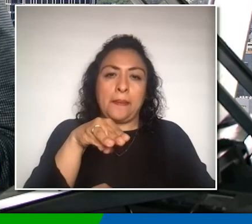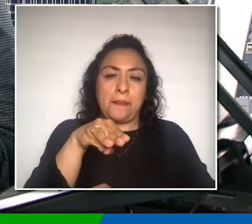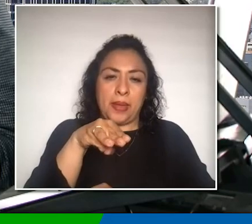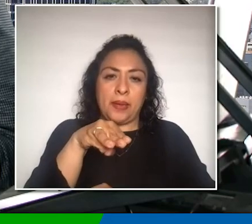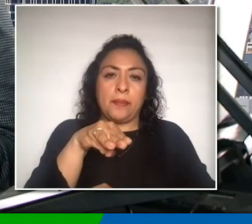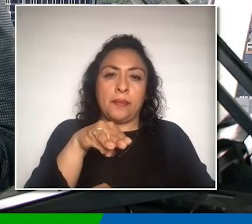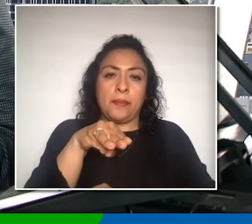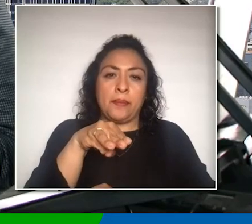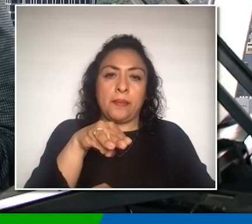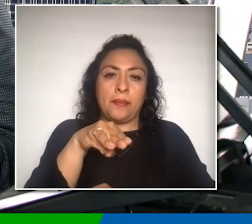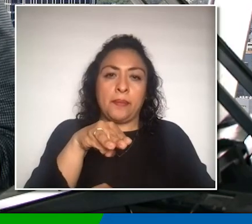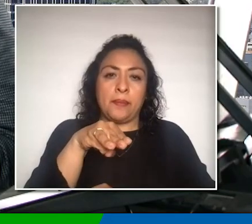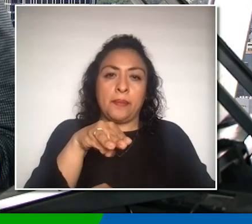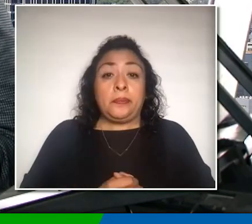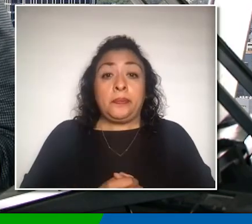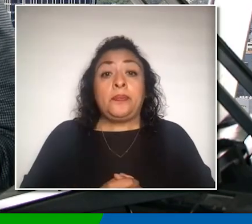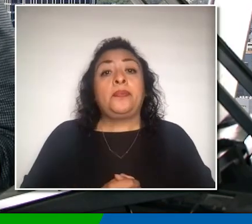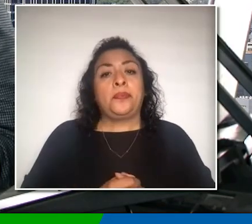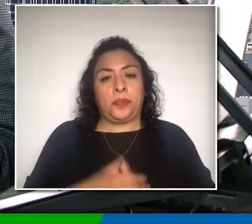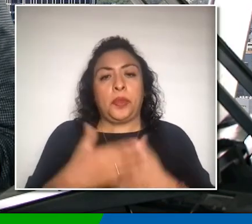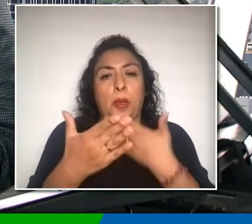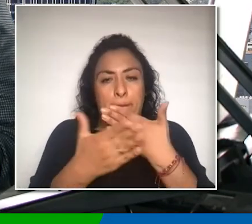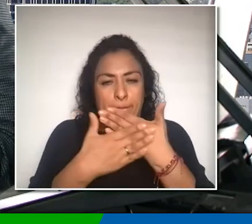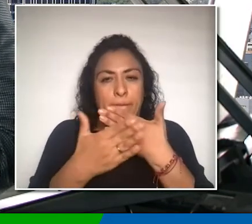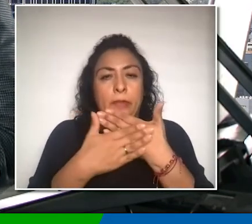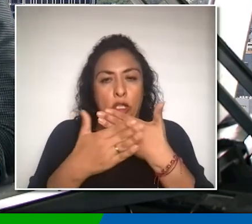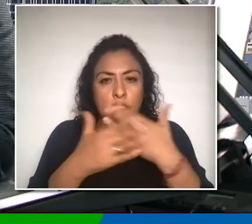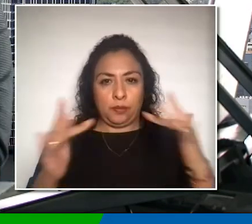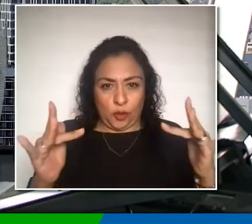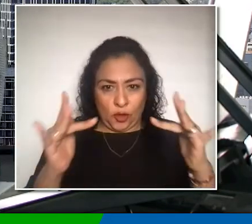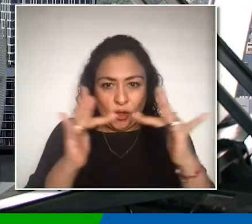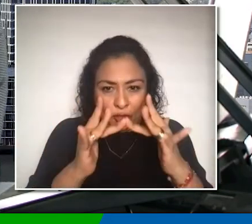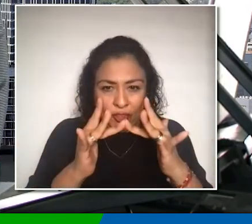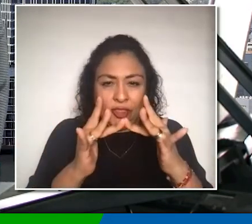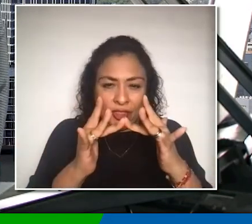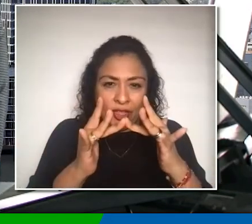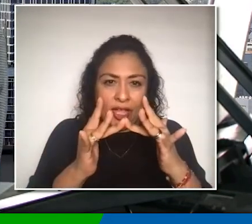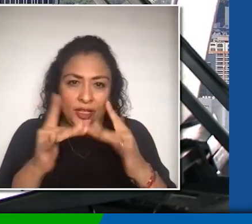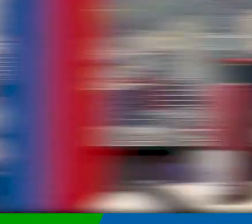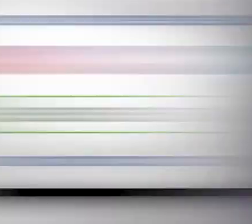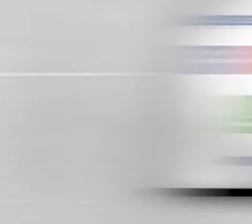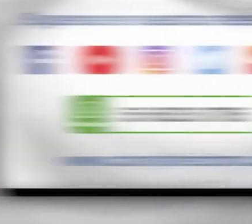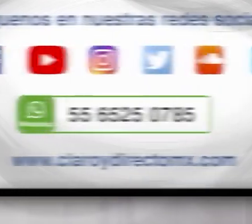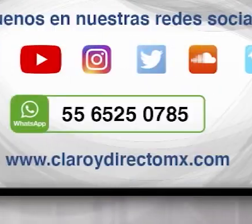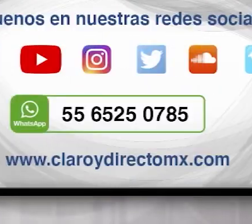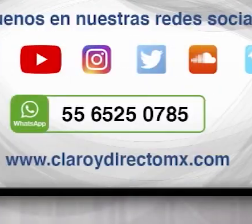estaremos próximamente en contacto. Espero que, con buenas noticias además.